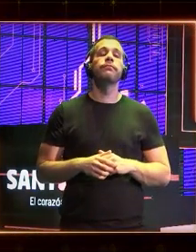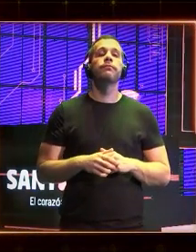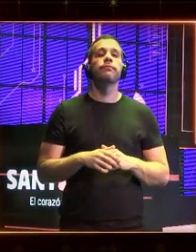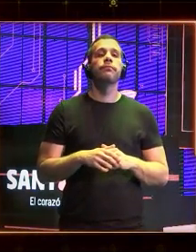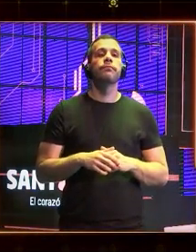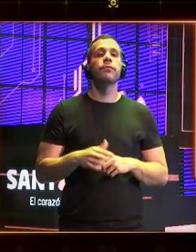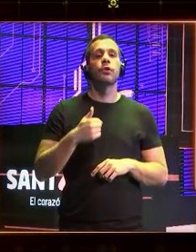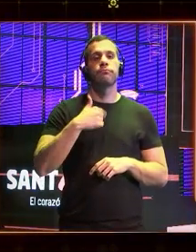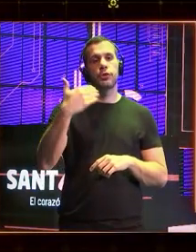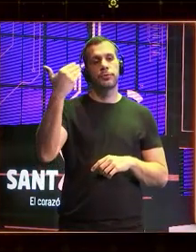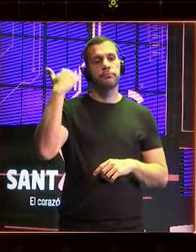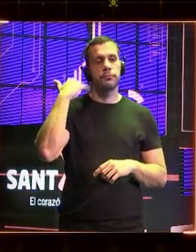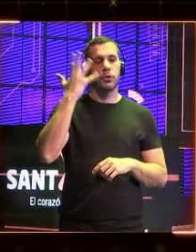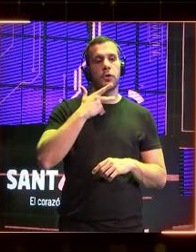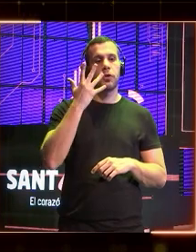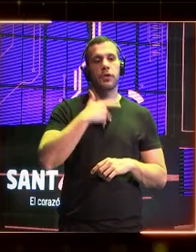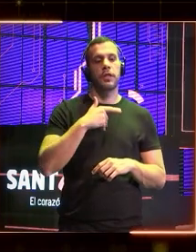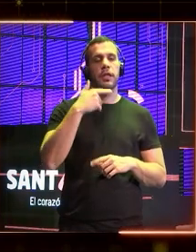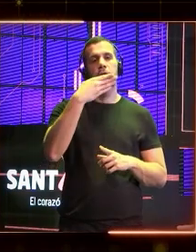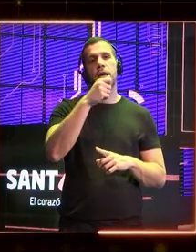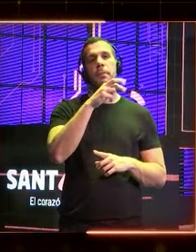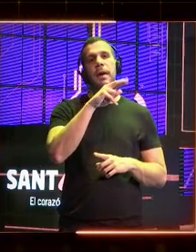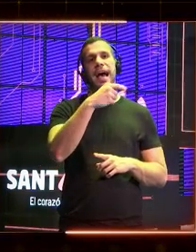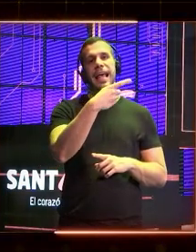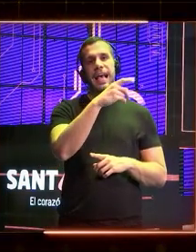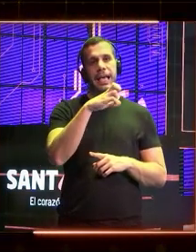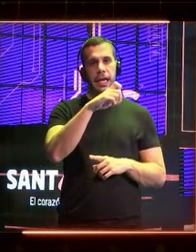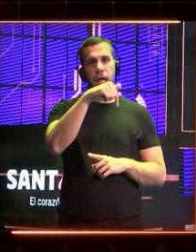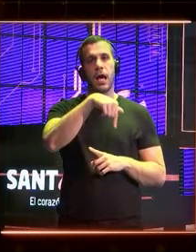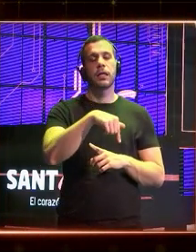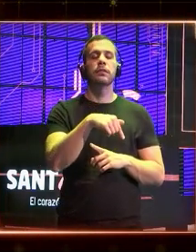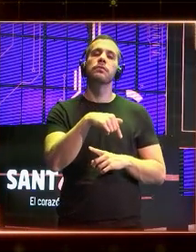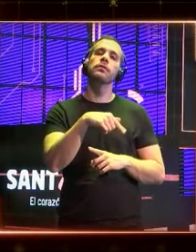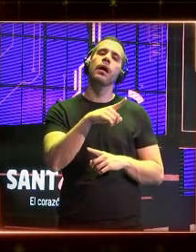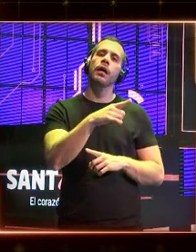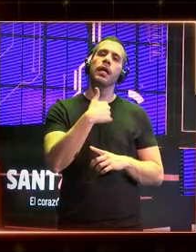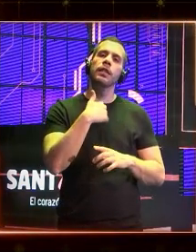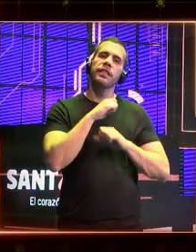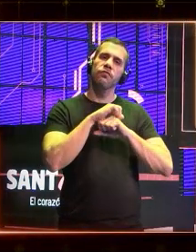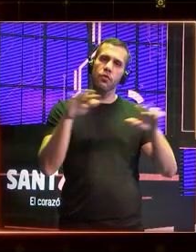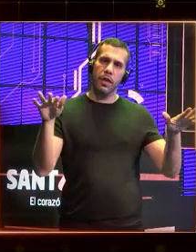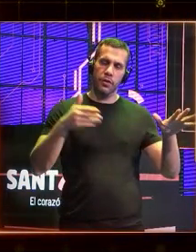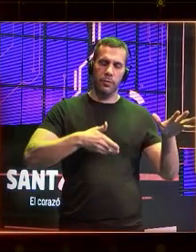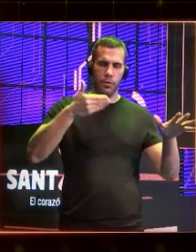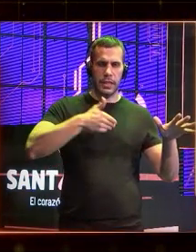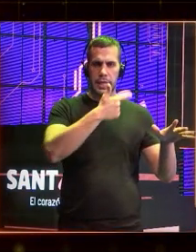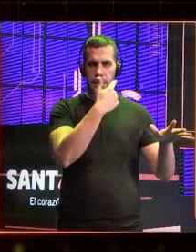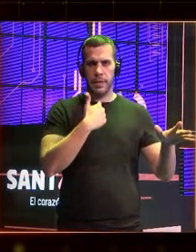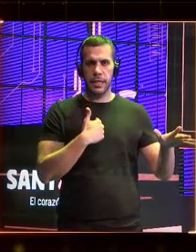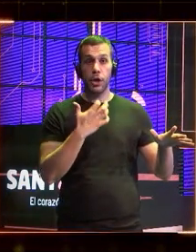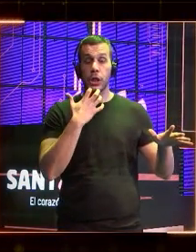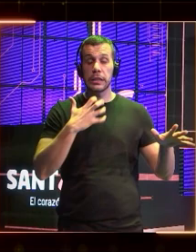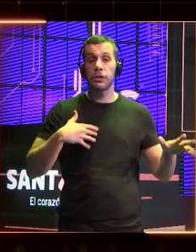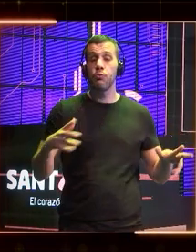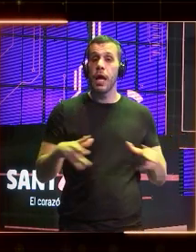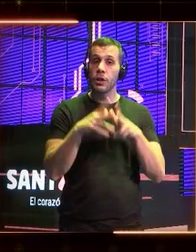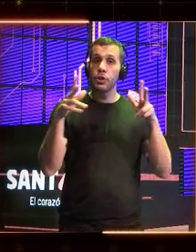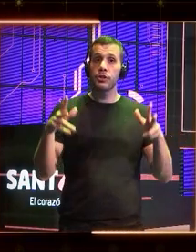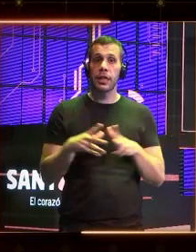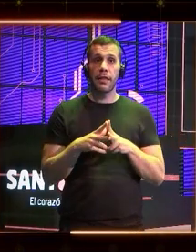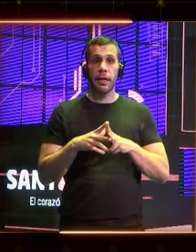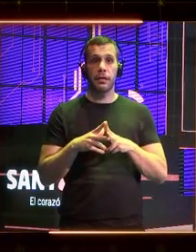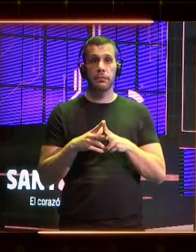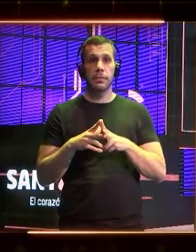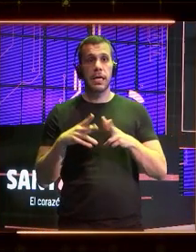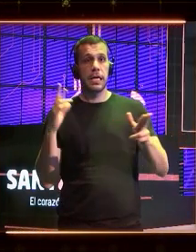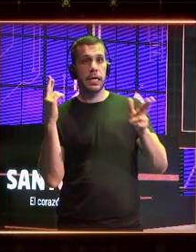conocí el primer que inventó el Cosmo Cash, un gran divulgador, decía, cuando una sociedad encuentra respuestas a las